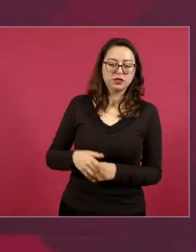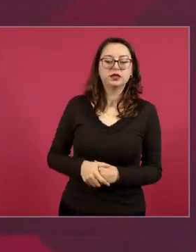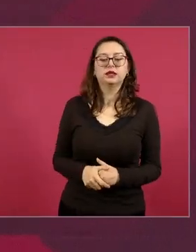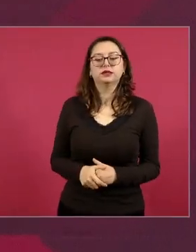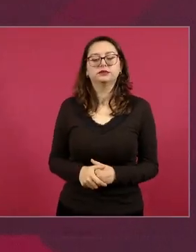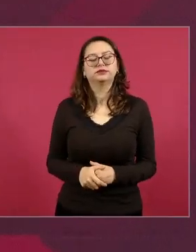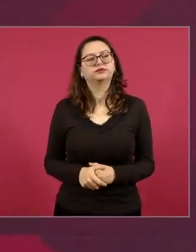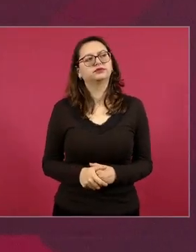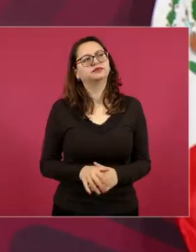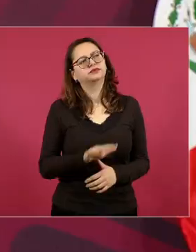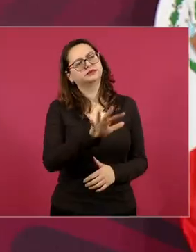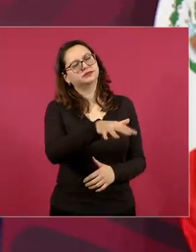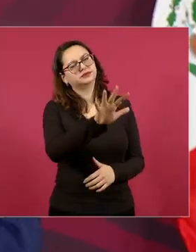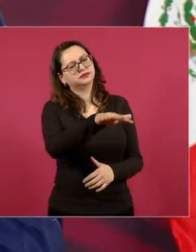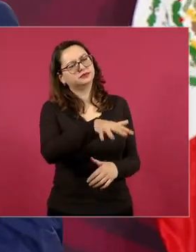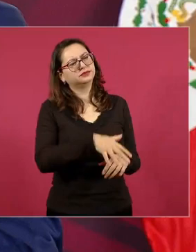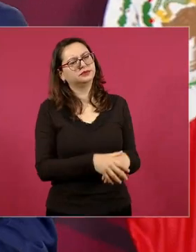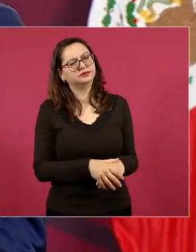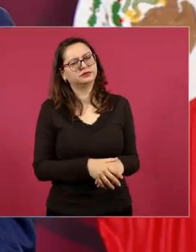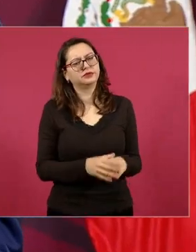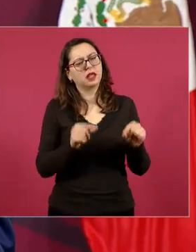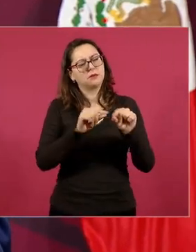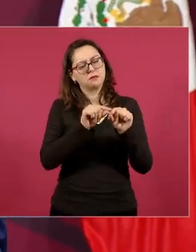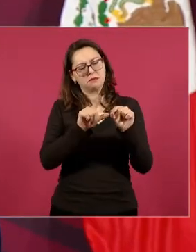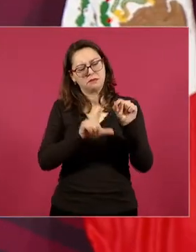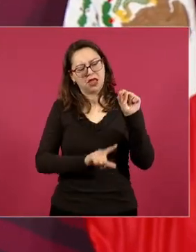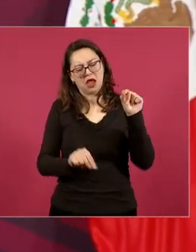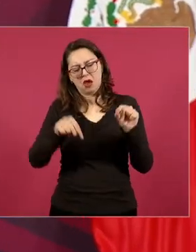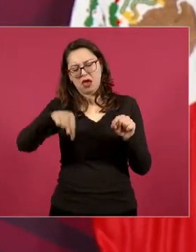ser una potencia económica en cuánto tiempo